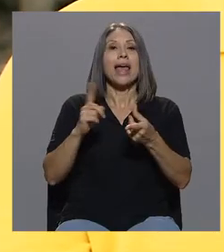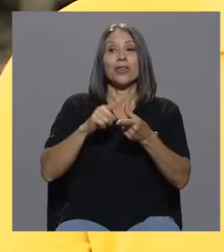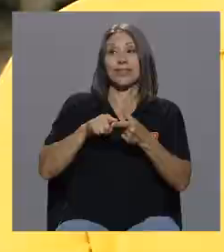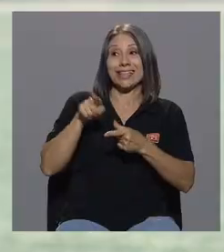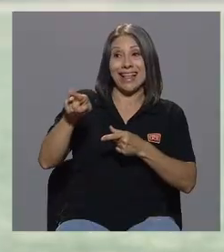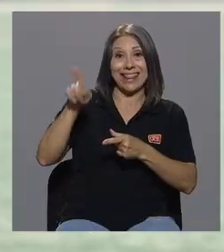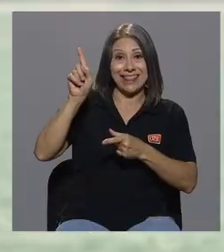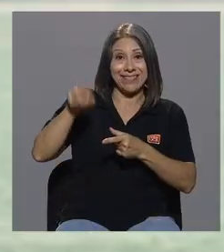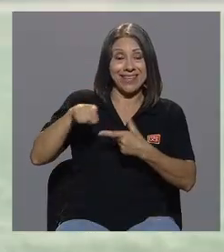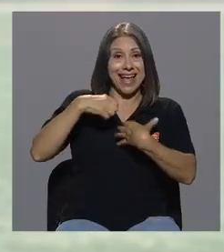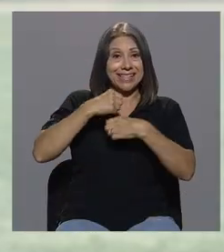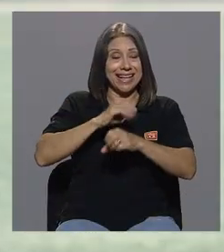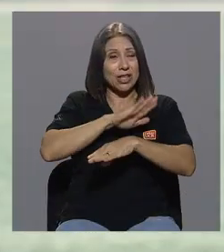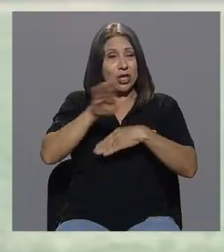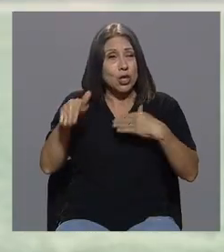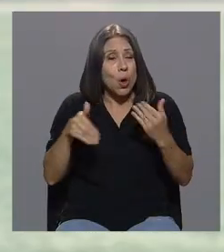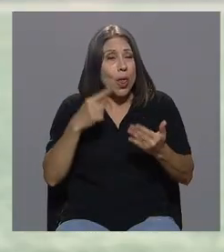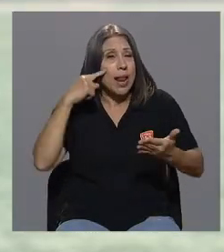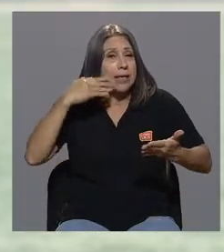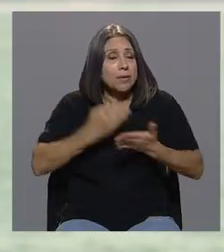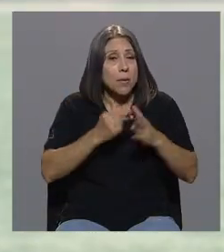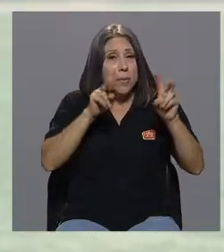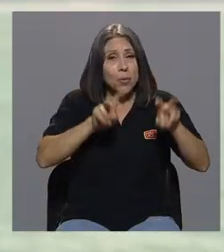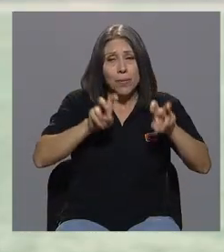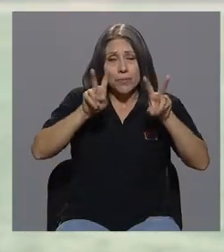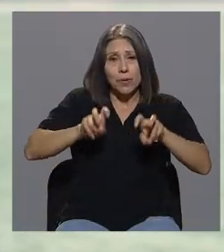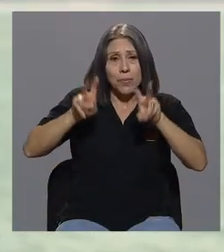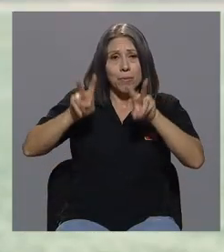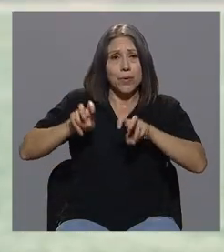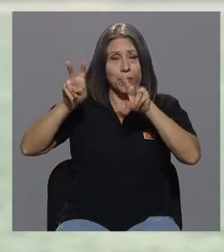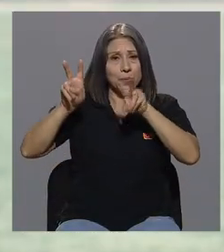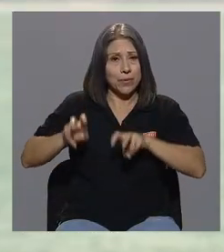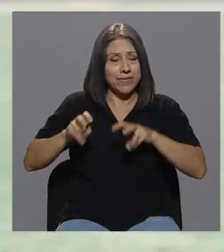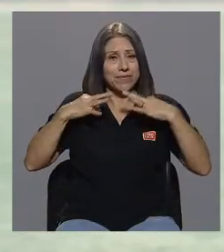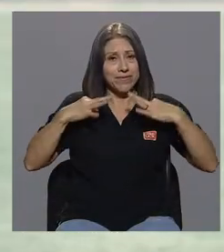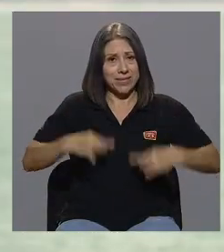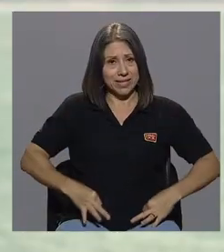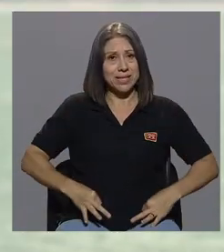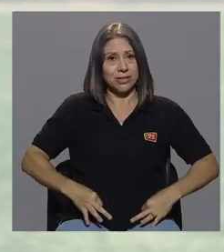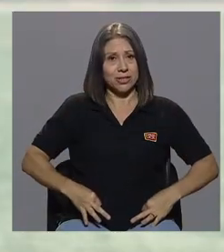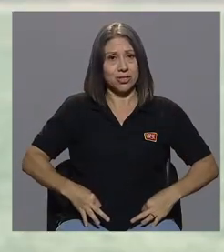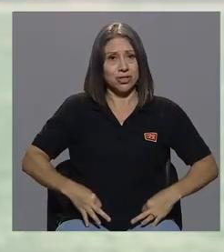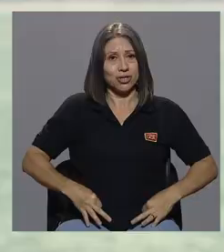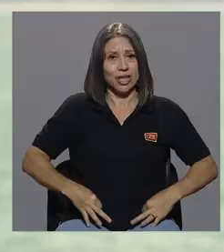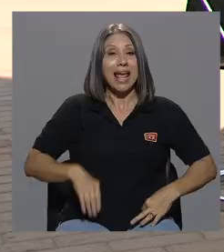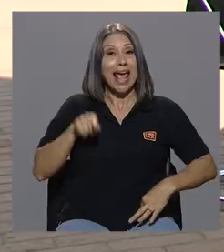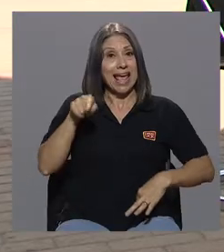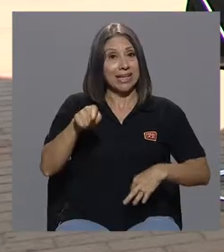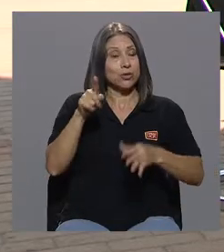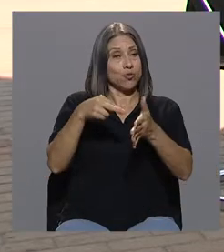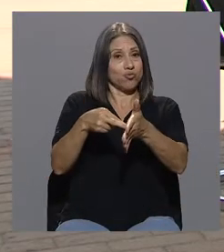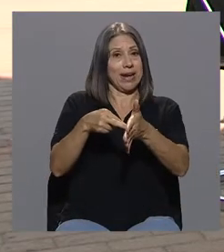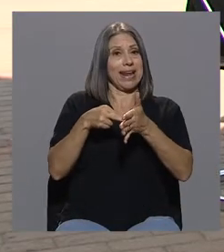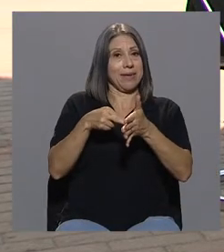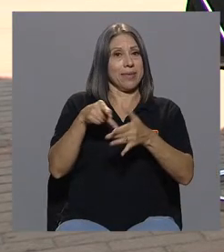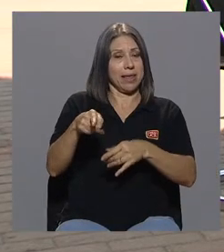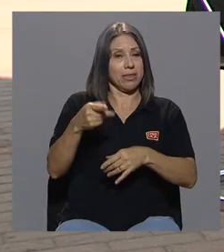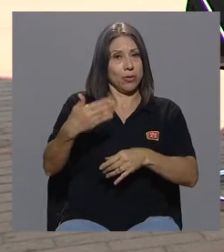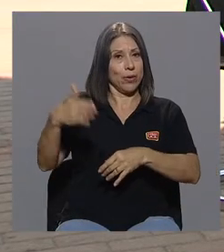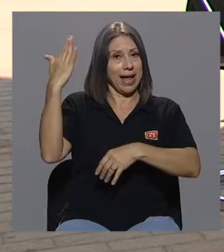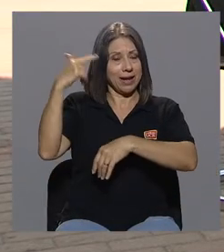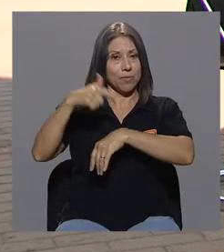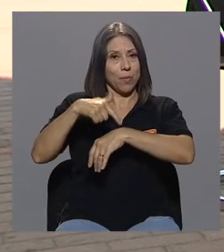del examen físico, que era un requerimiento en ese momento y es